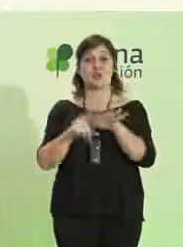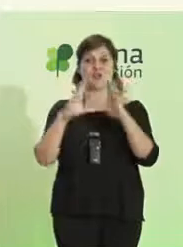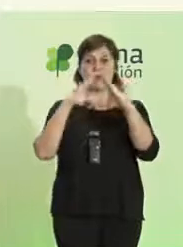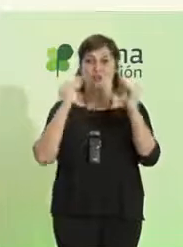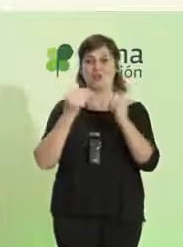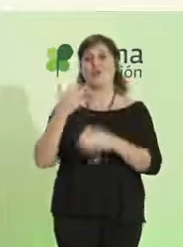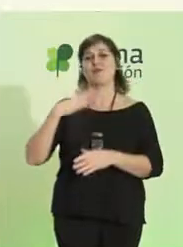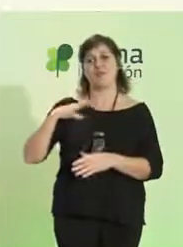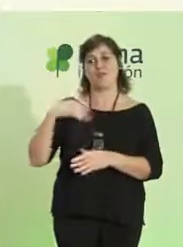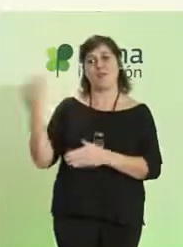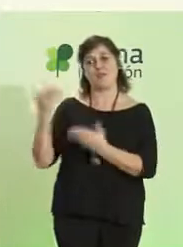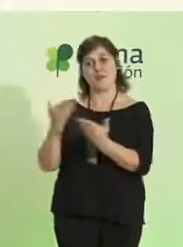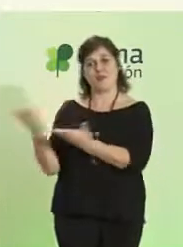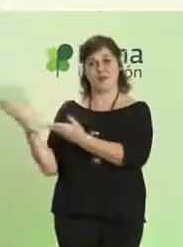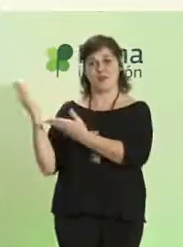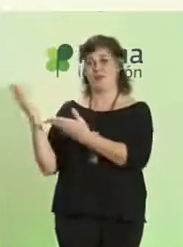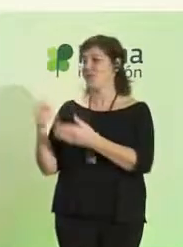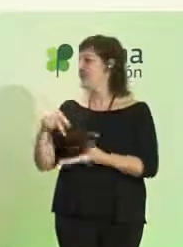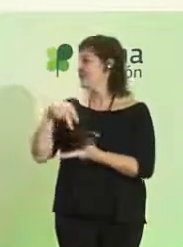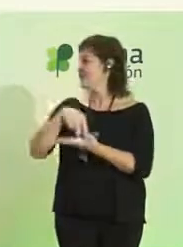Por favor, Antonio. Adelante.